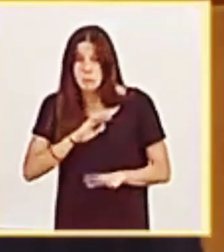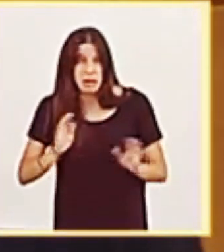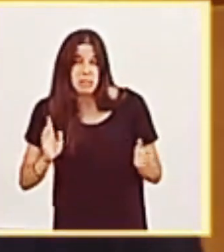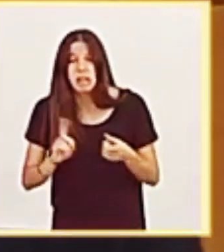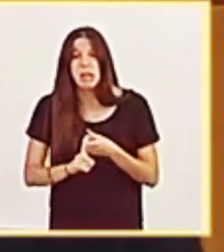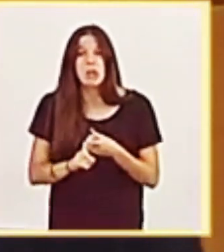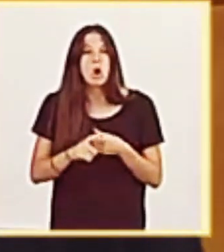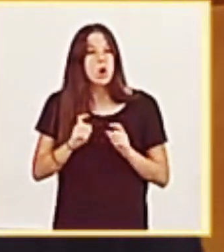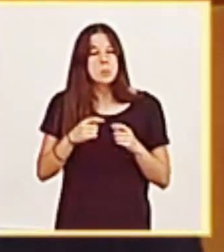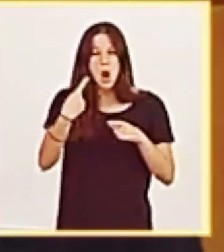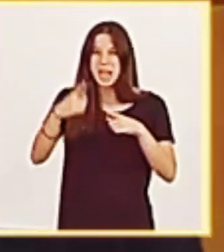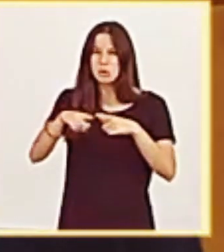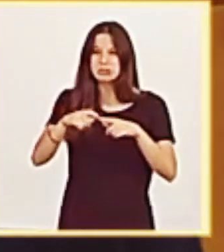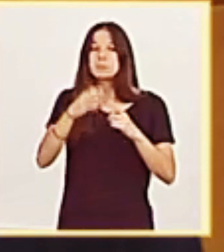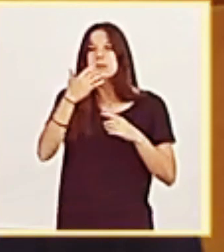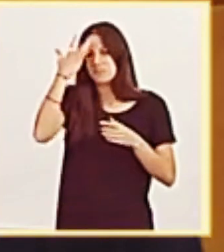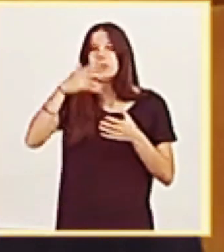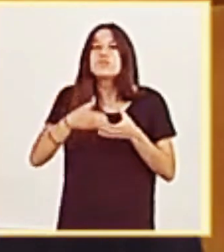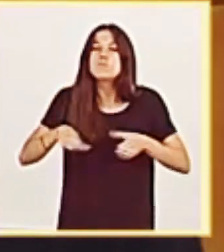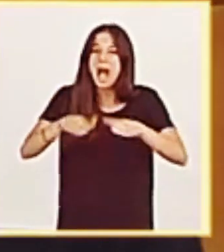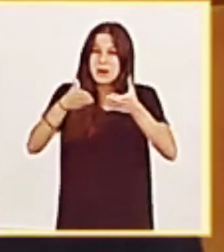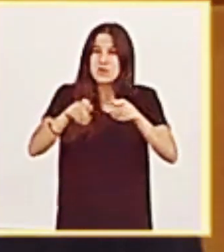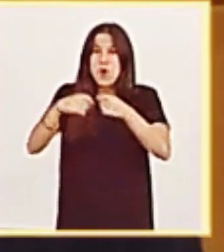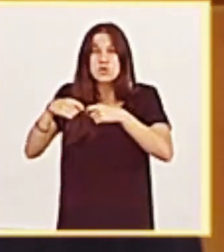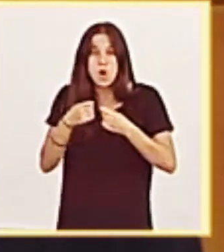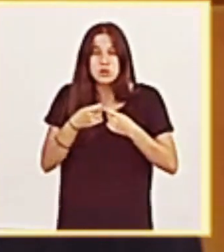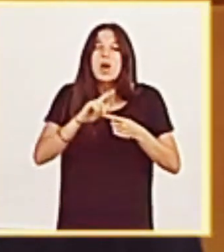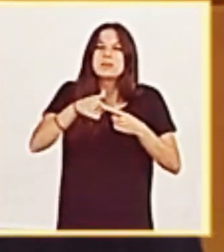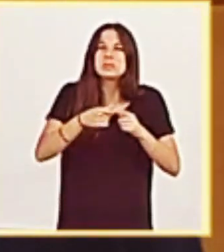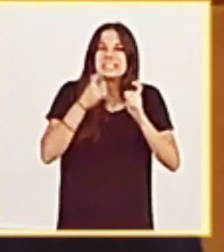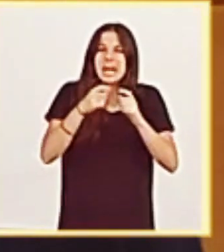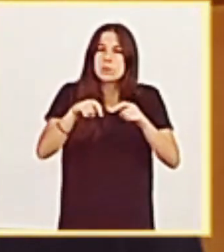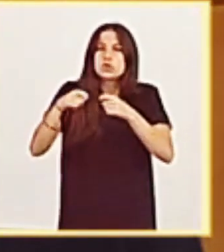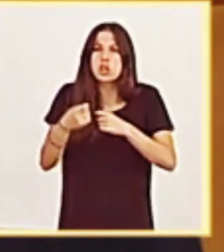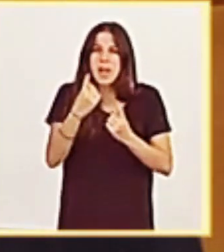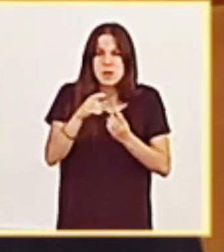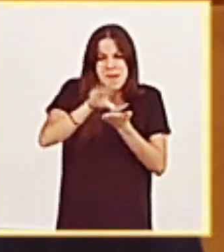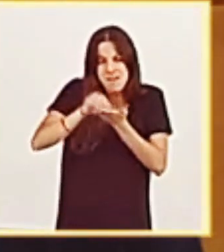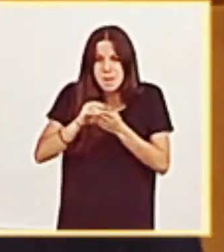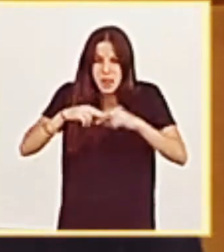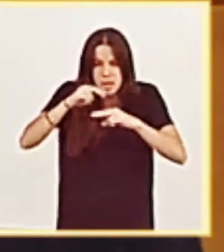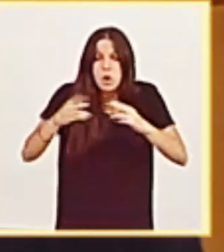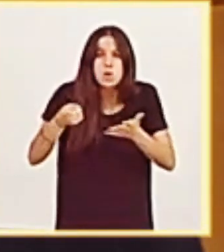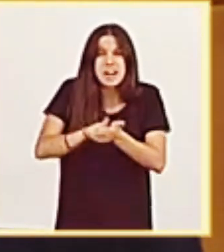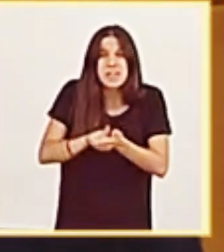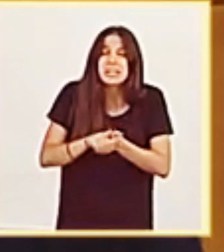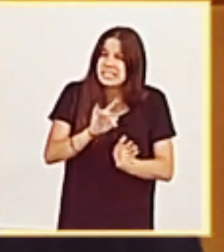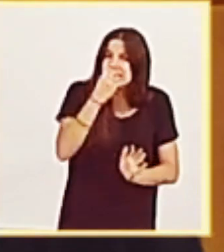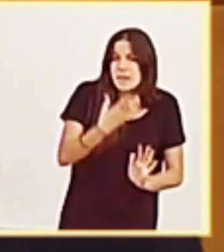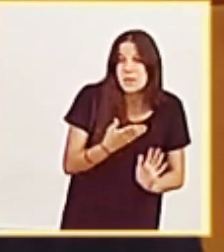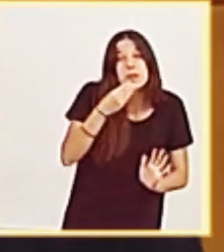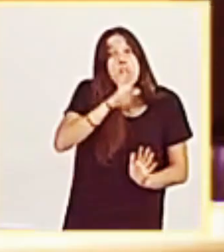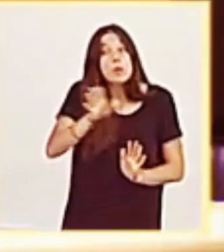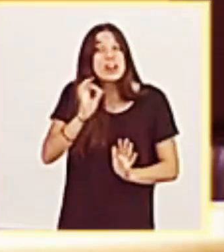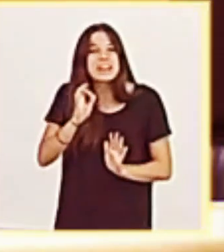los pedazos partidos de un jarrón roto, en fin, está bien. Pero quizás mejor evitar que se derrame el agua y que se rompa